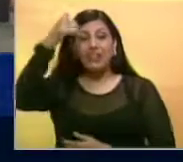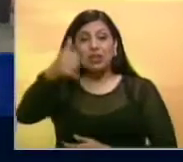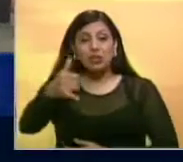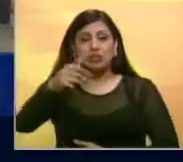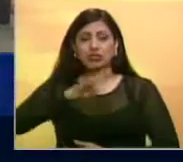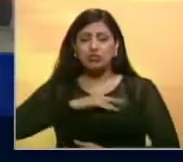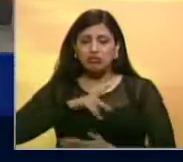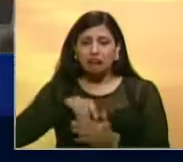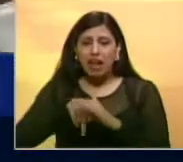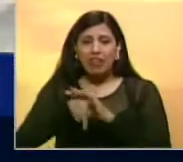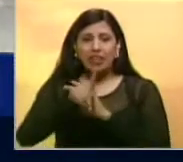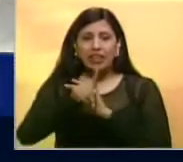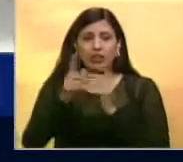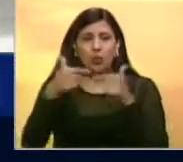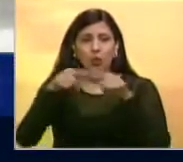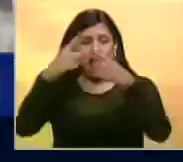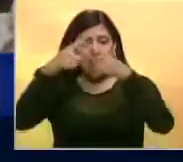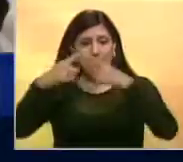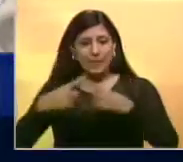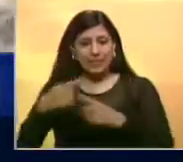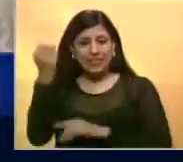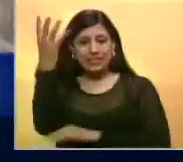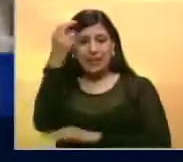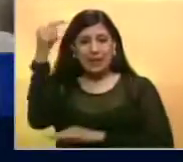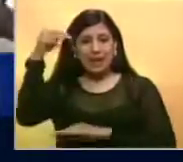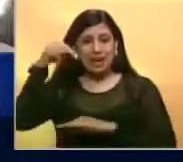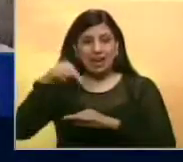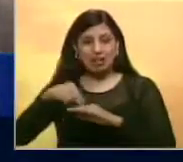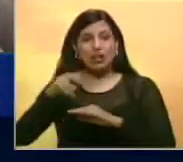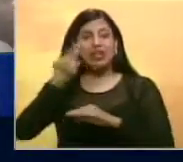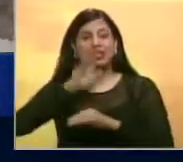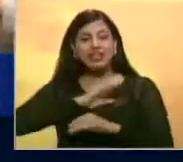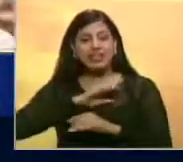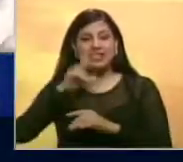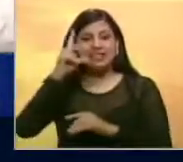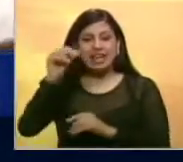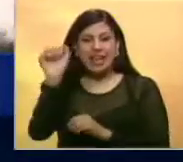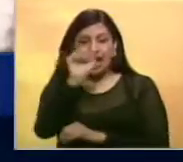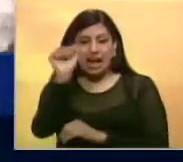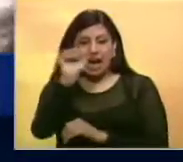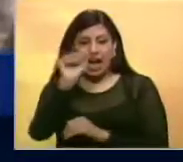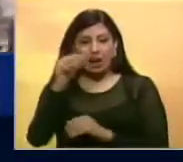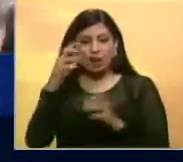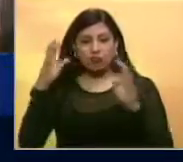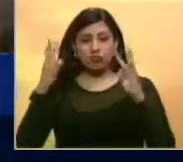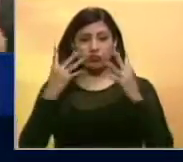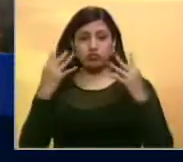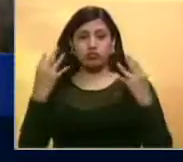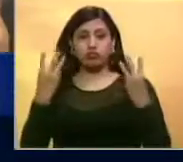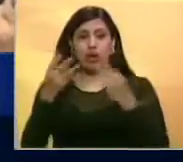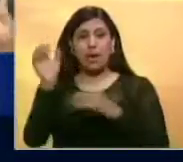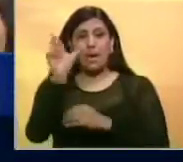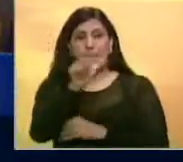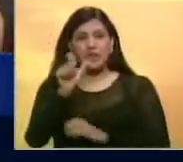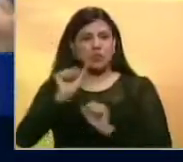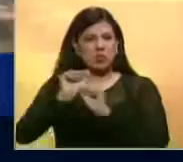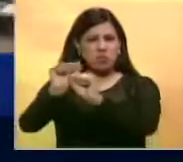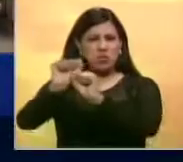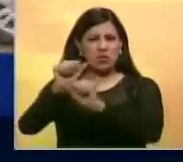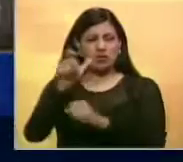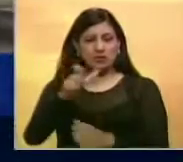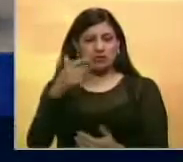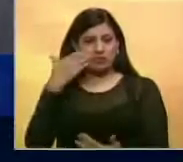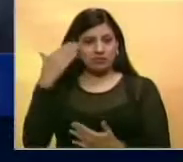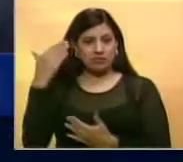que le fue impedido el ingreso a la sede administrativa de la Asamblea y de la cual salió en un vehículo que fue rodeado por personas que repudiaban su